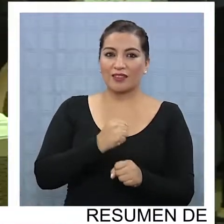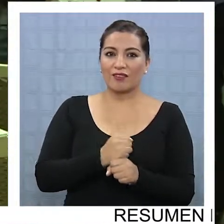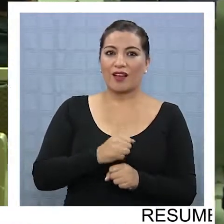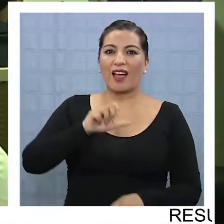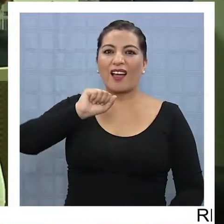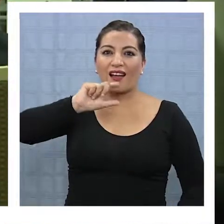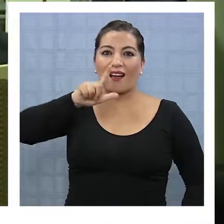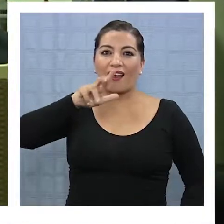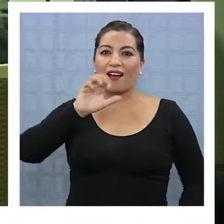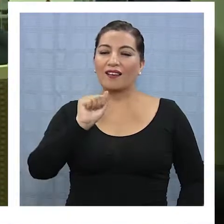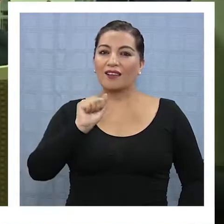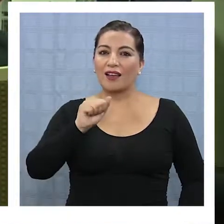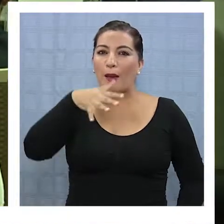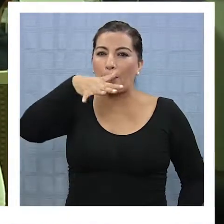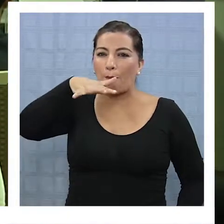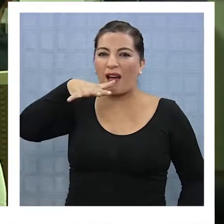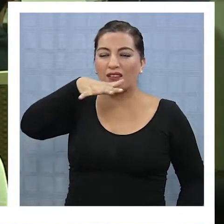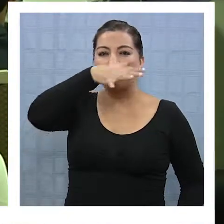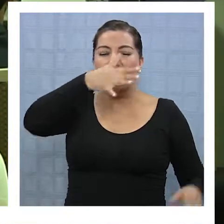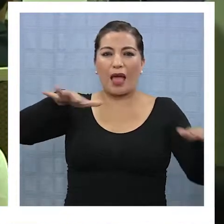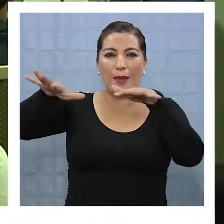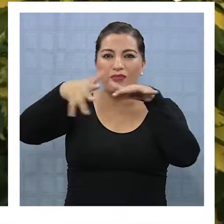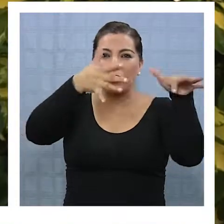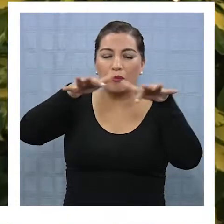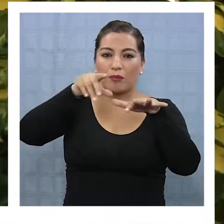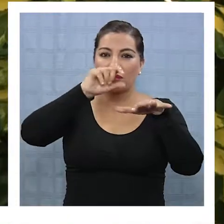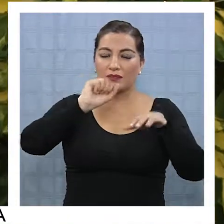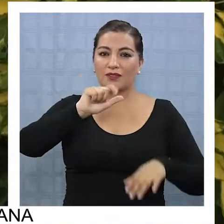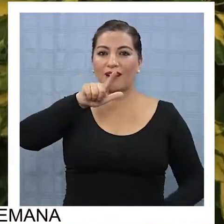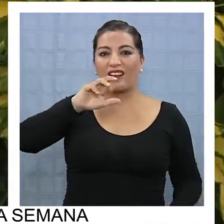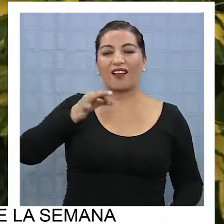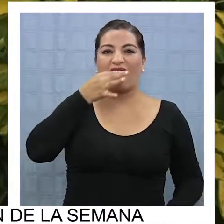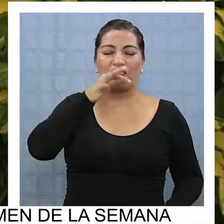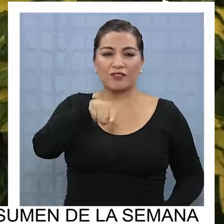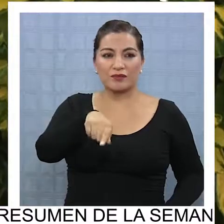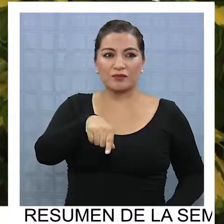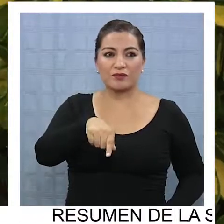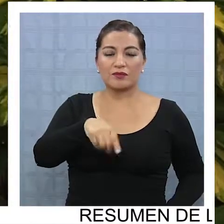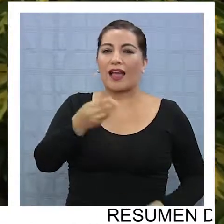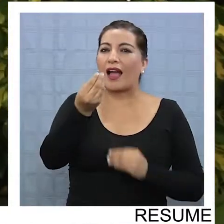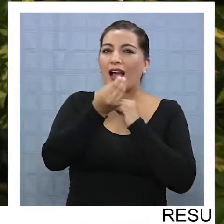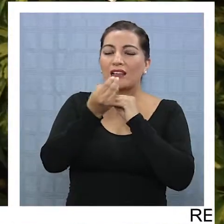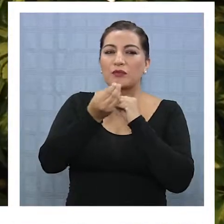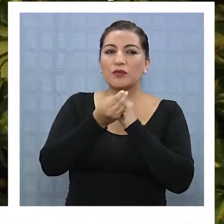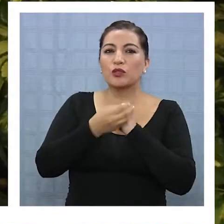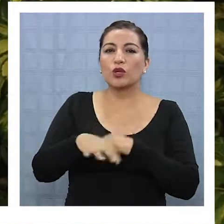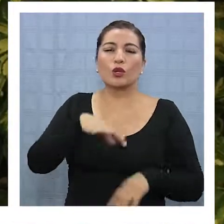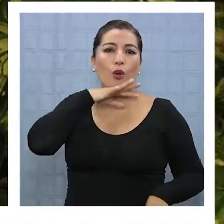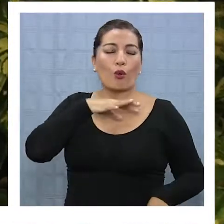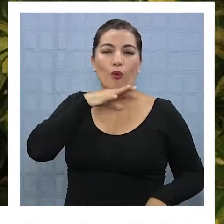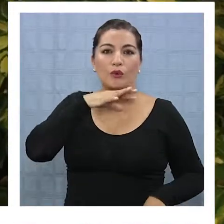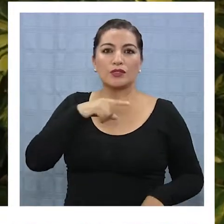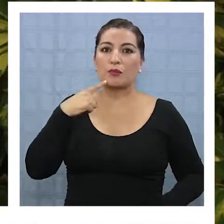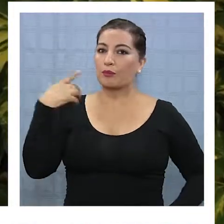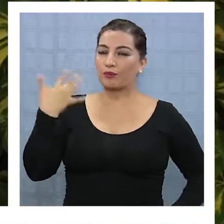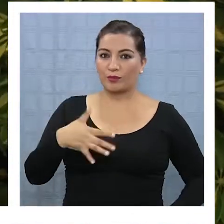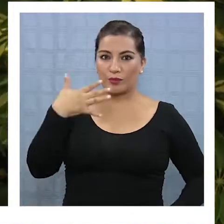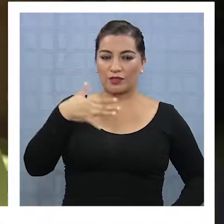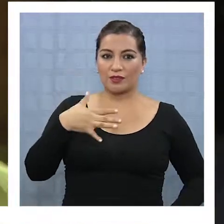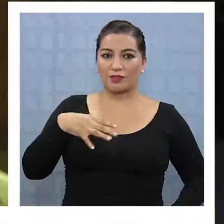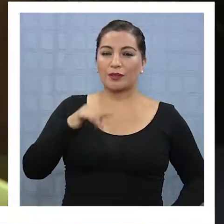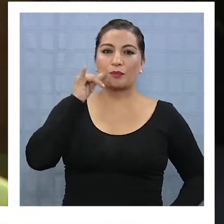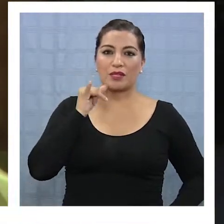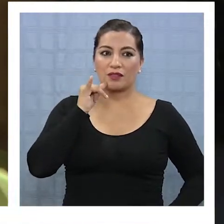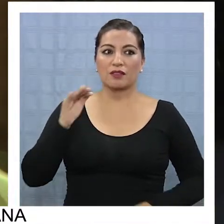microalgas, se van a diseñar productos y alimentos funcionales que son tan relevantes para la